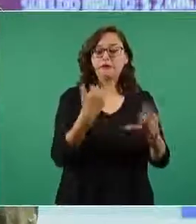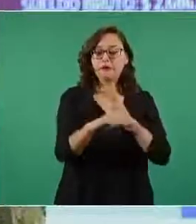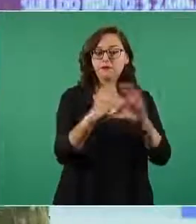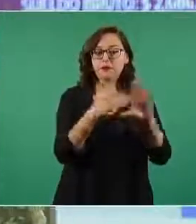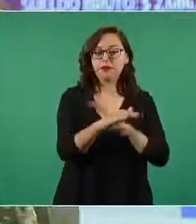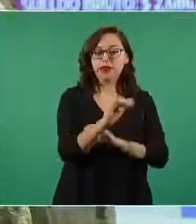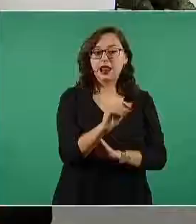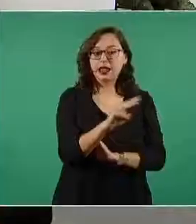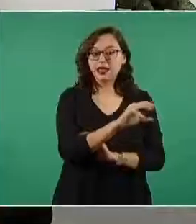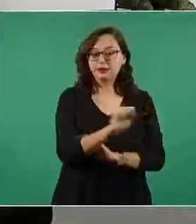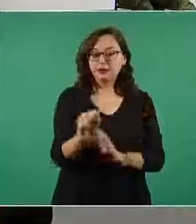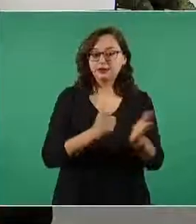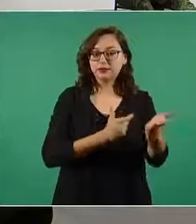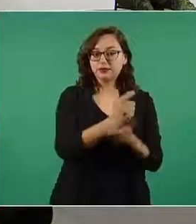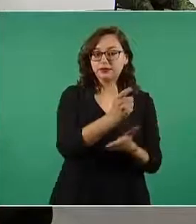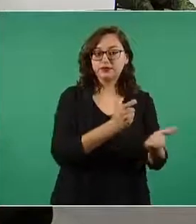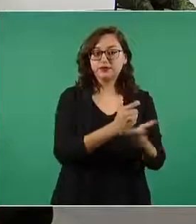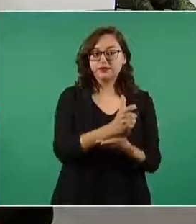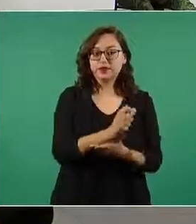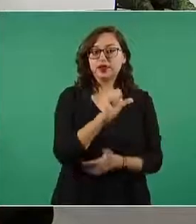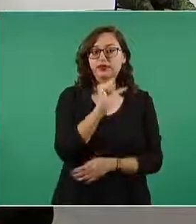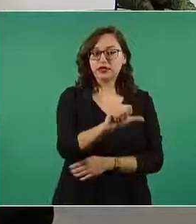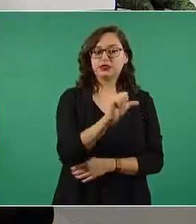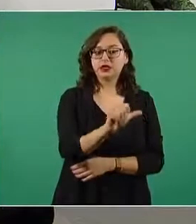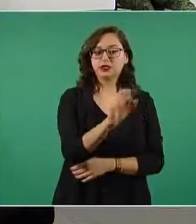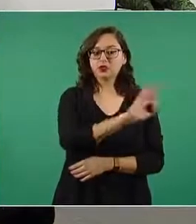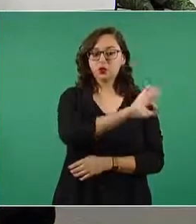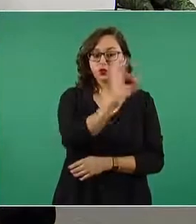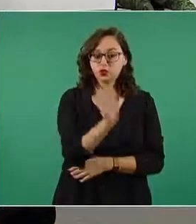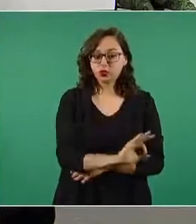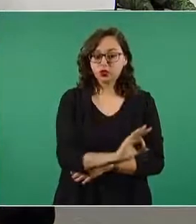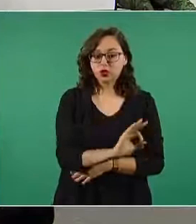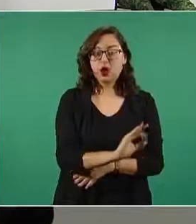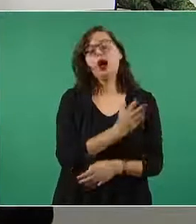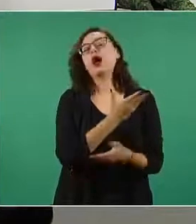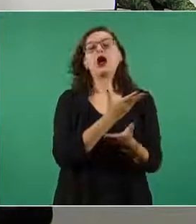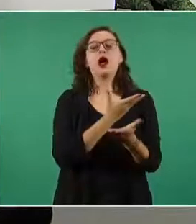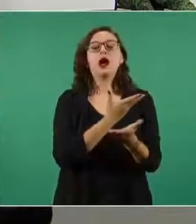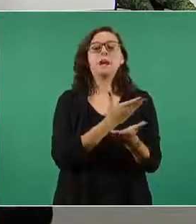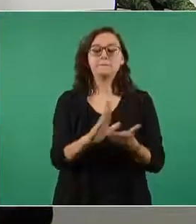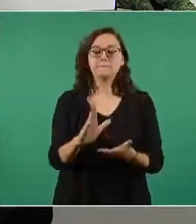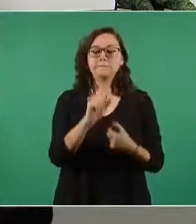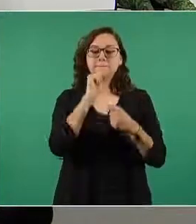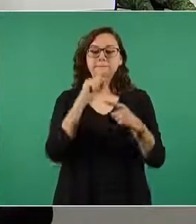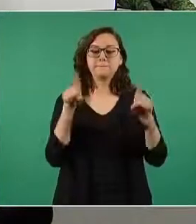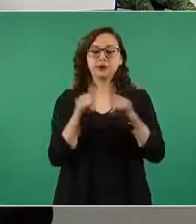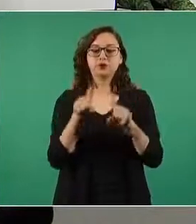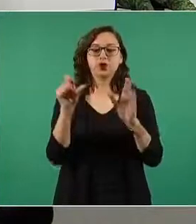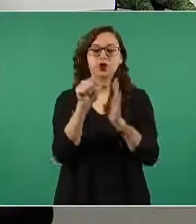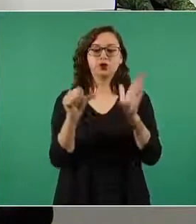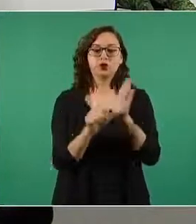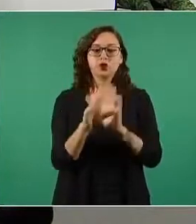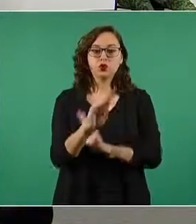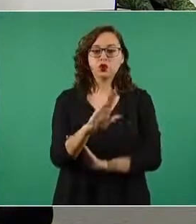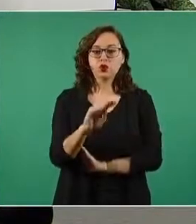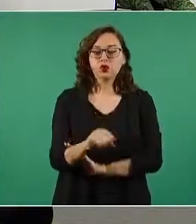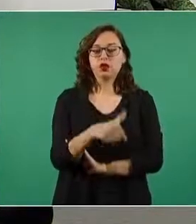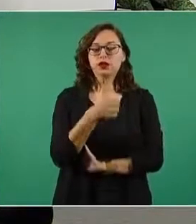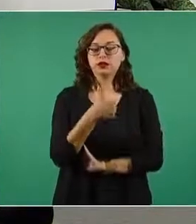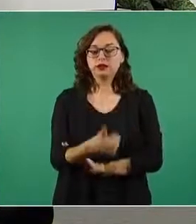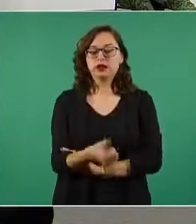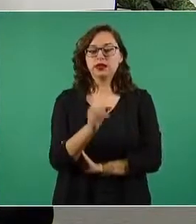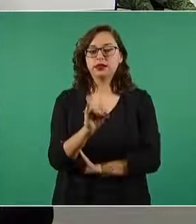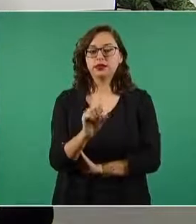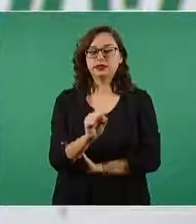esto más o menos es el 16% por otra parte también conforme al artículo 96 de la Ley de Impuestos sobre la